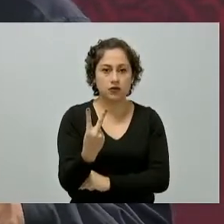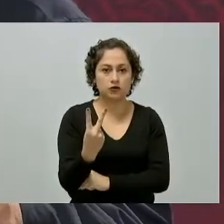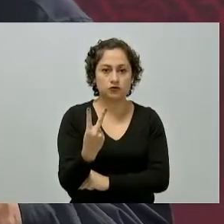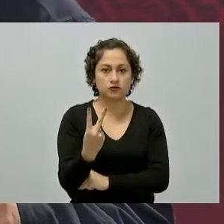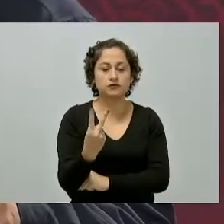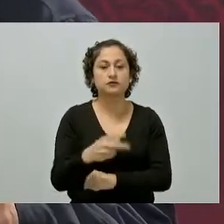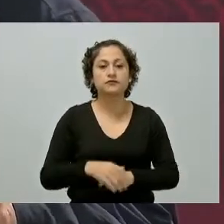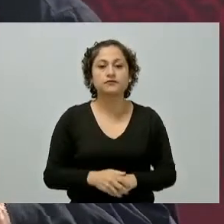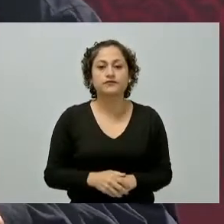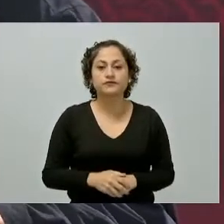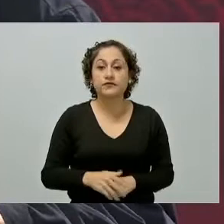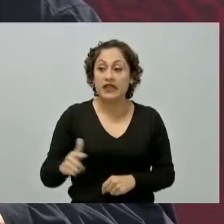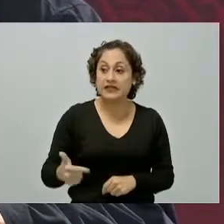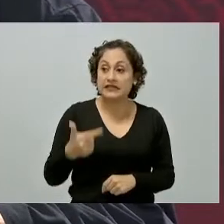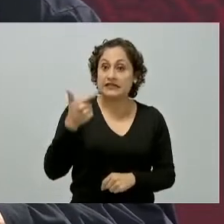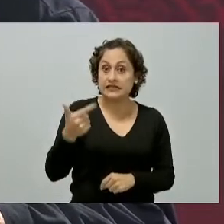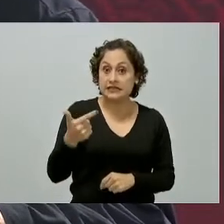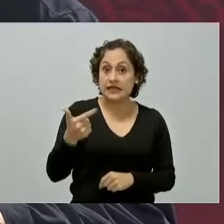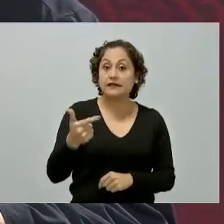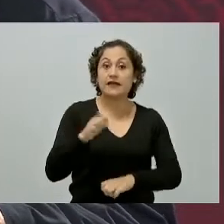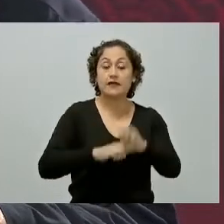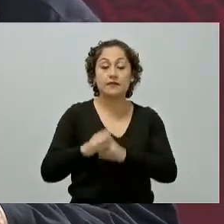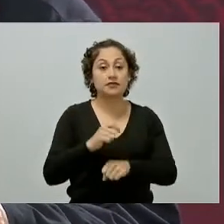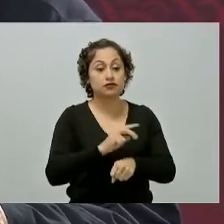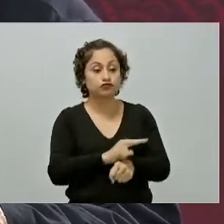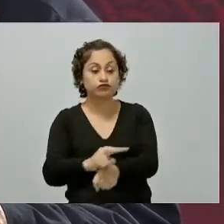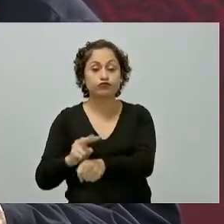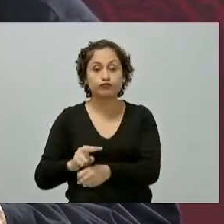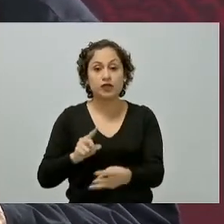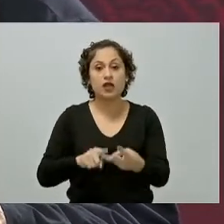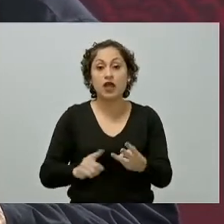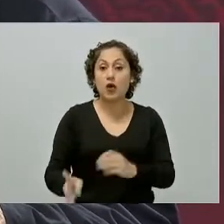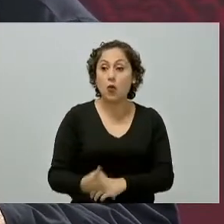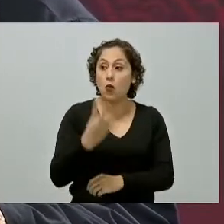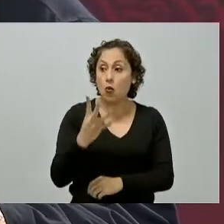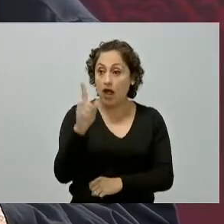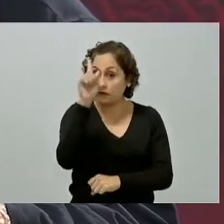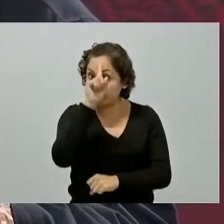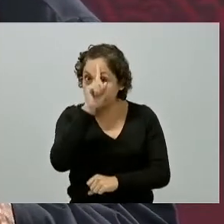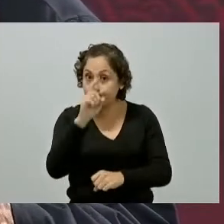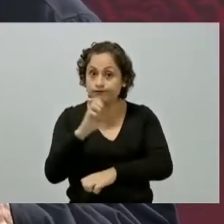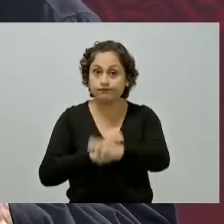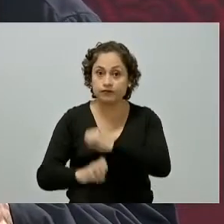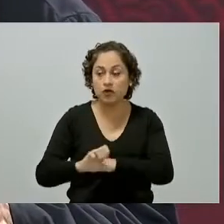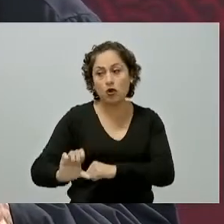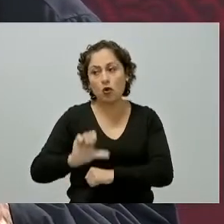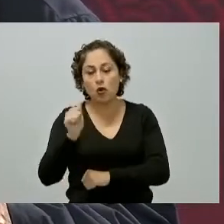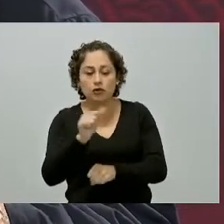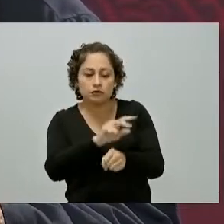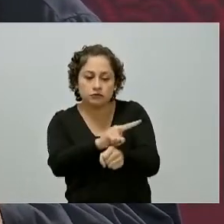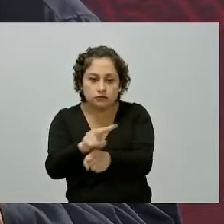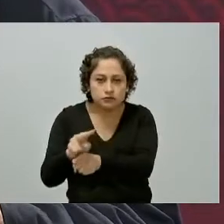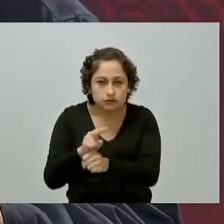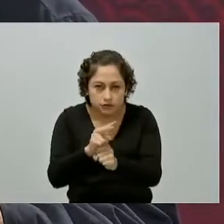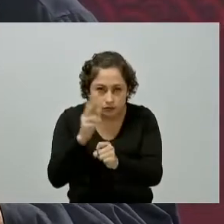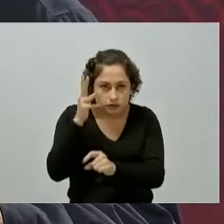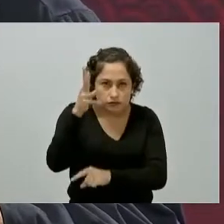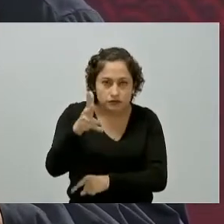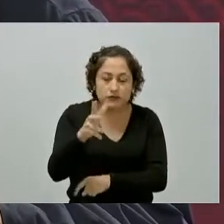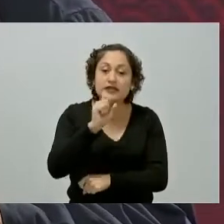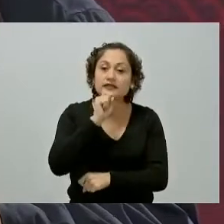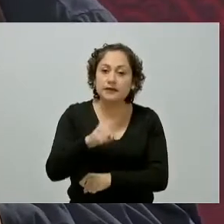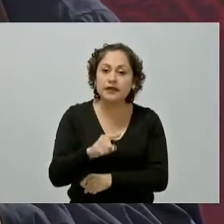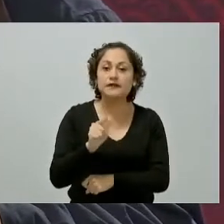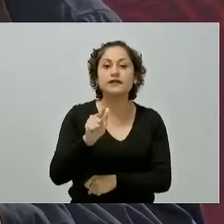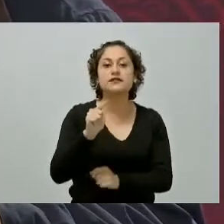empresas de supervisión 4 empresas de asesoría técnica y una proyectista y se han generado 17 mil